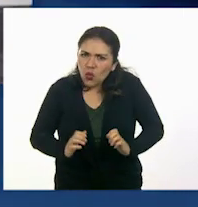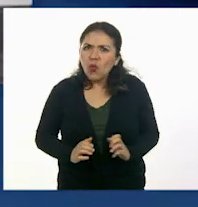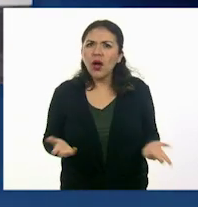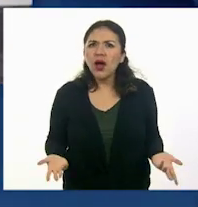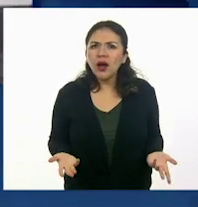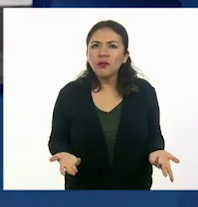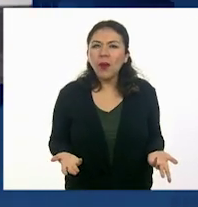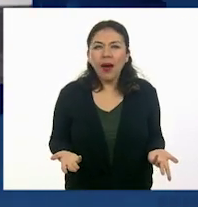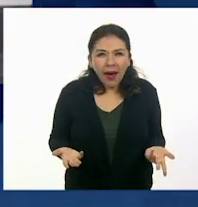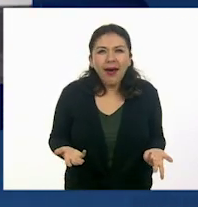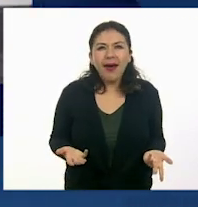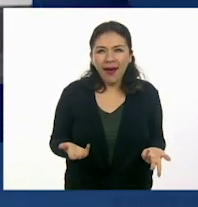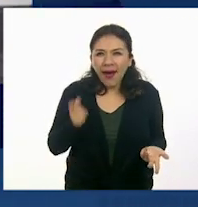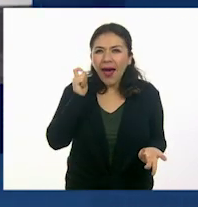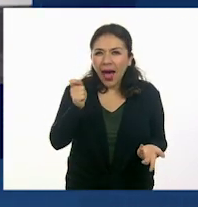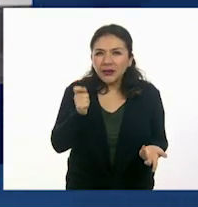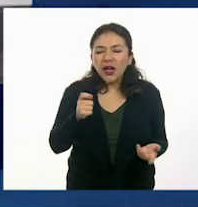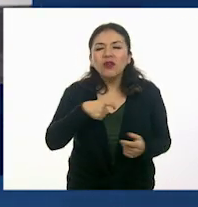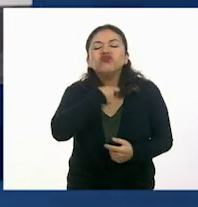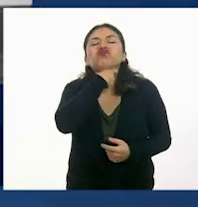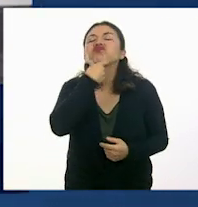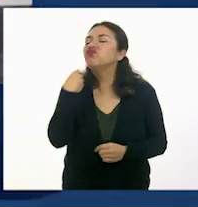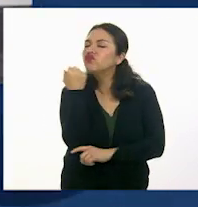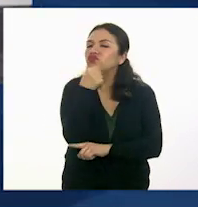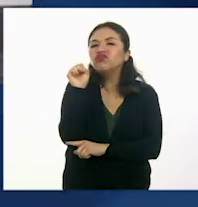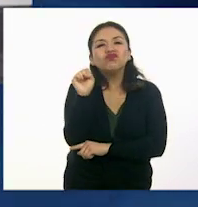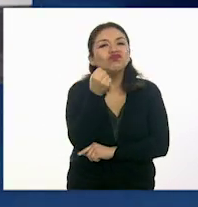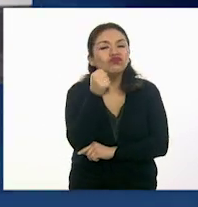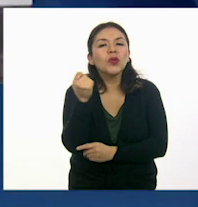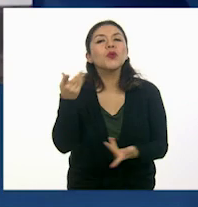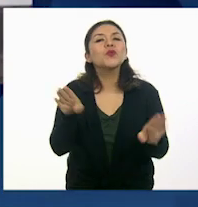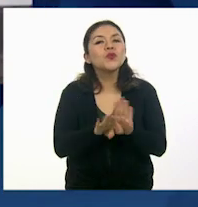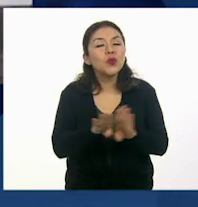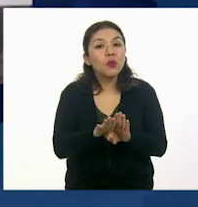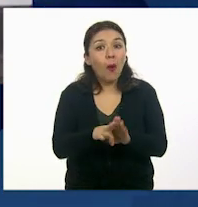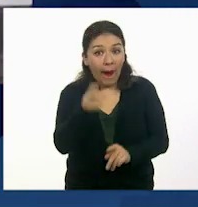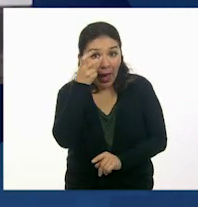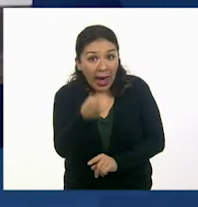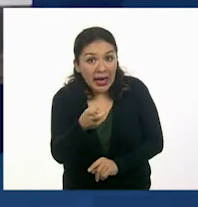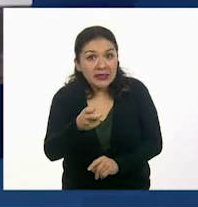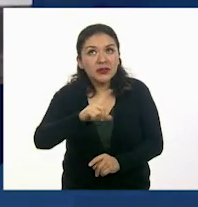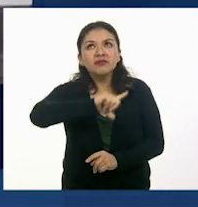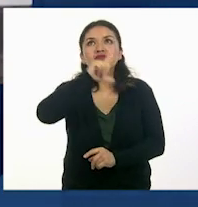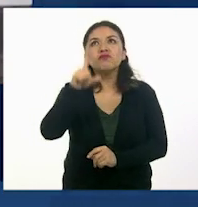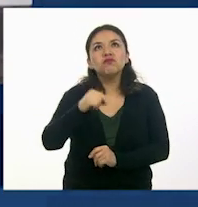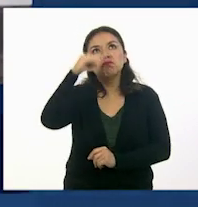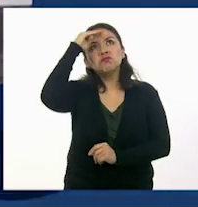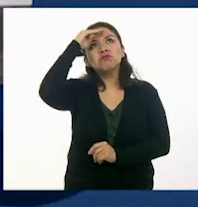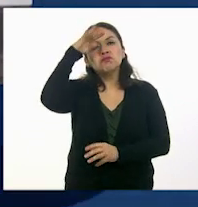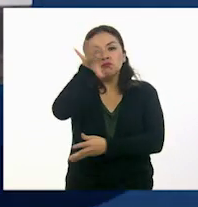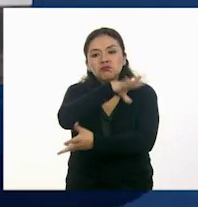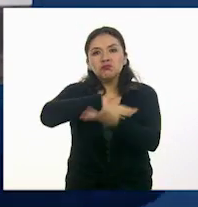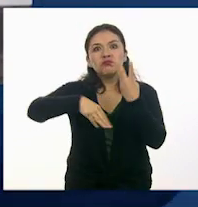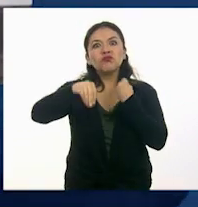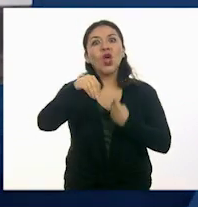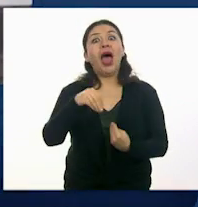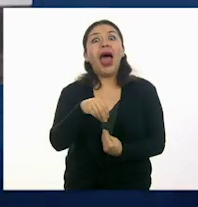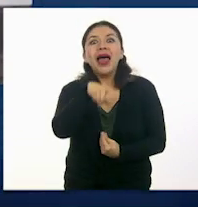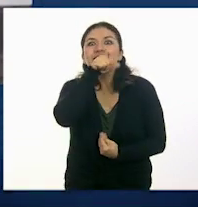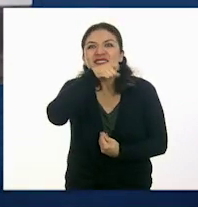sería su movimiento de cuello? Y de ahí, quizá, ¡un gallo!